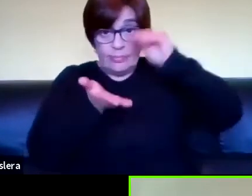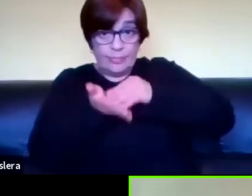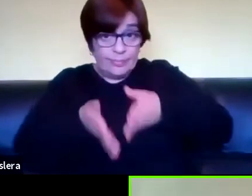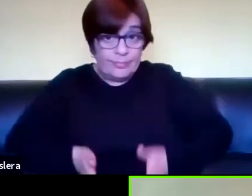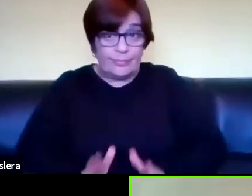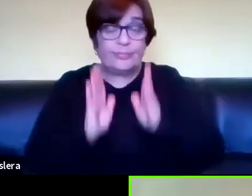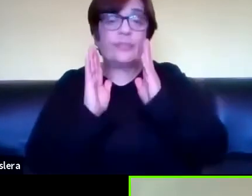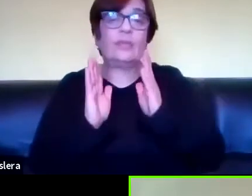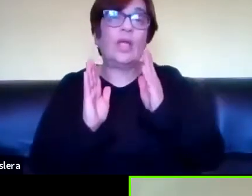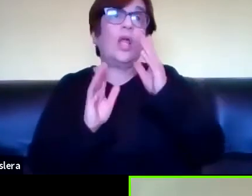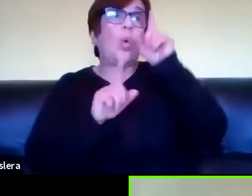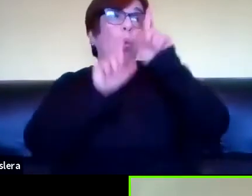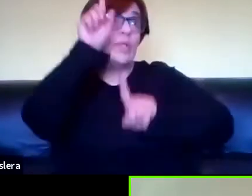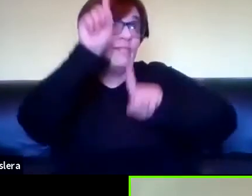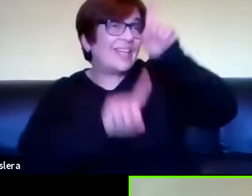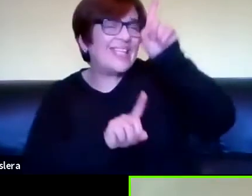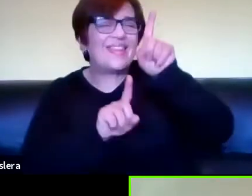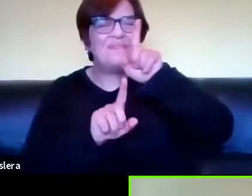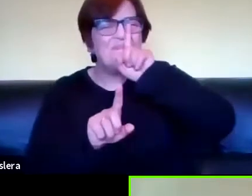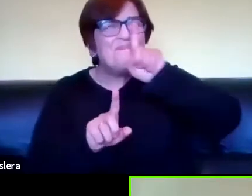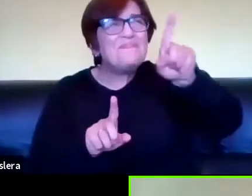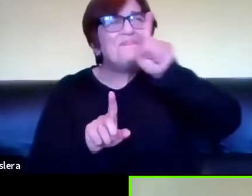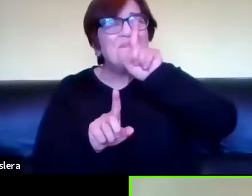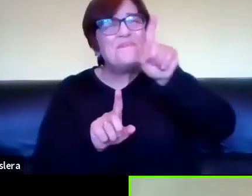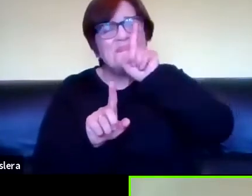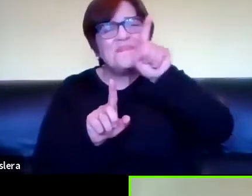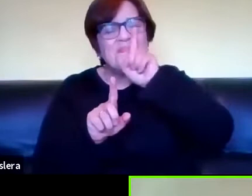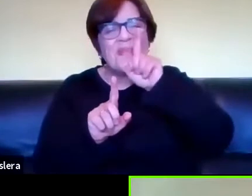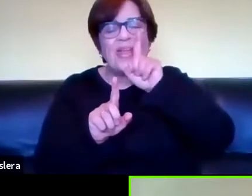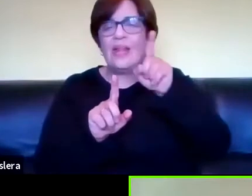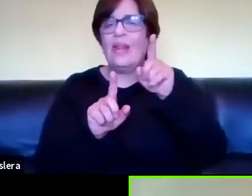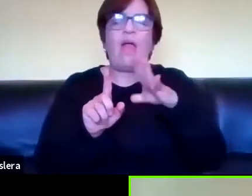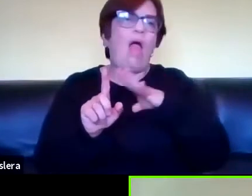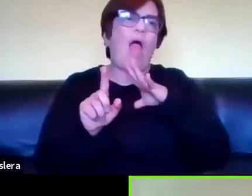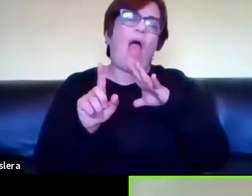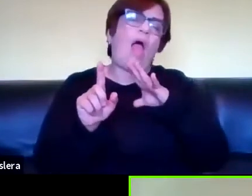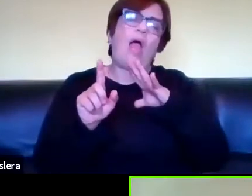y hay miles de instituciones que archivan textos vivimos